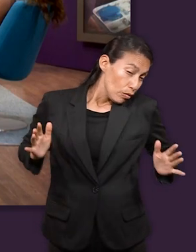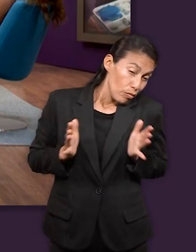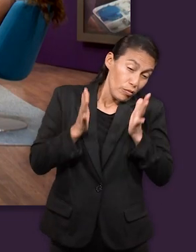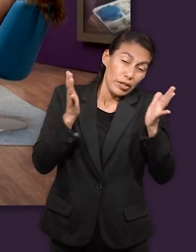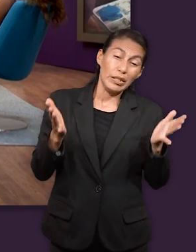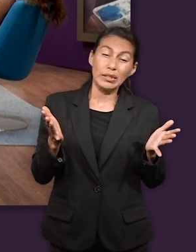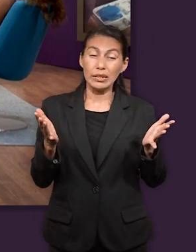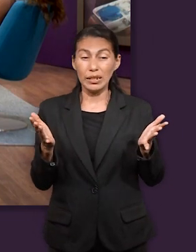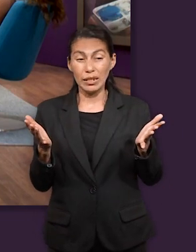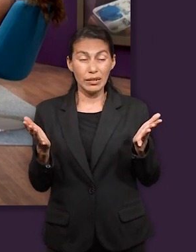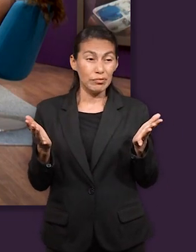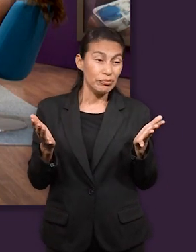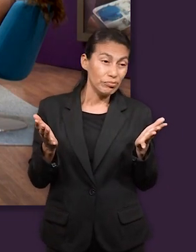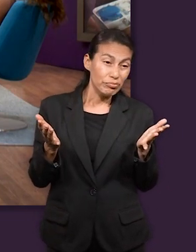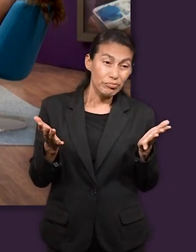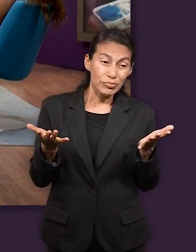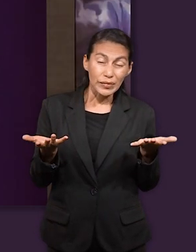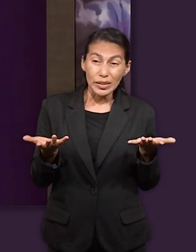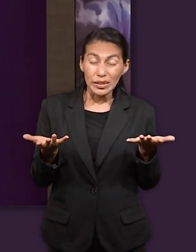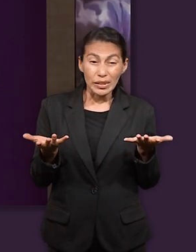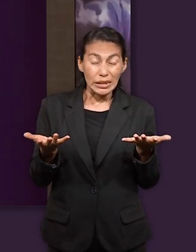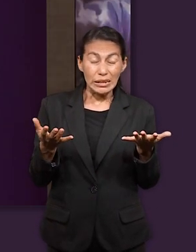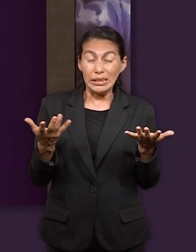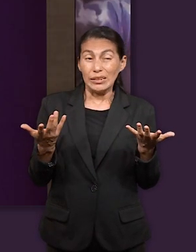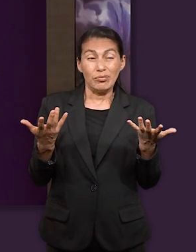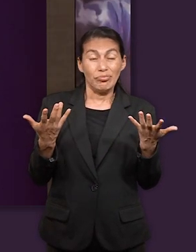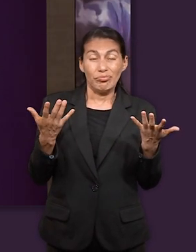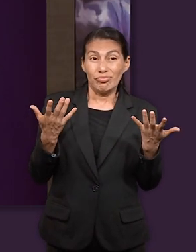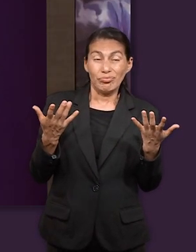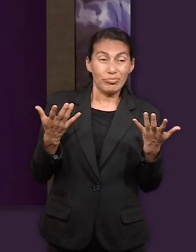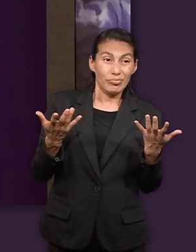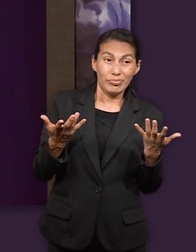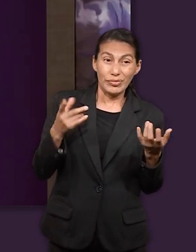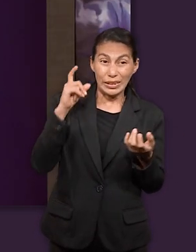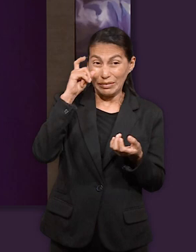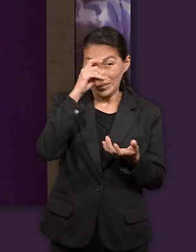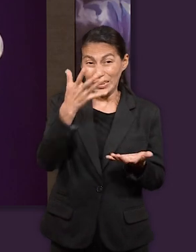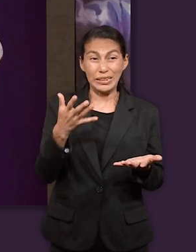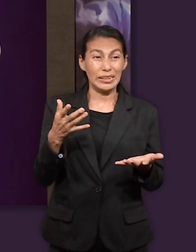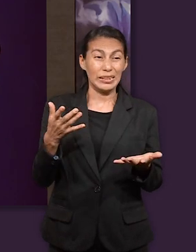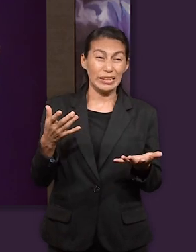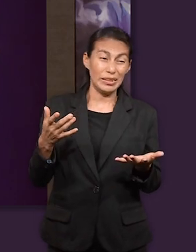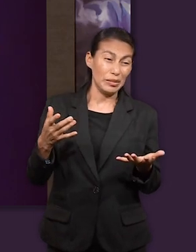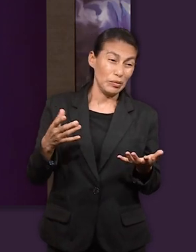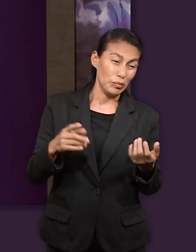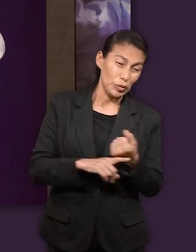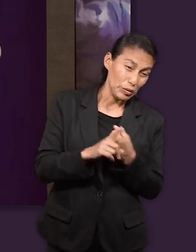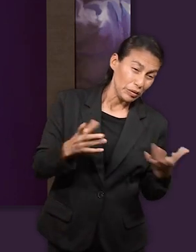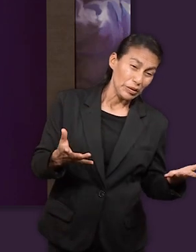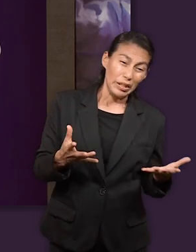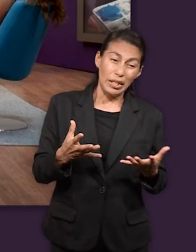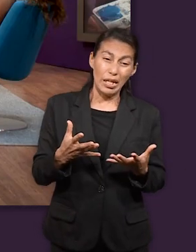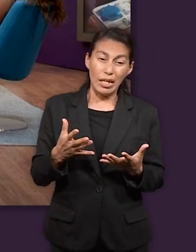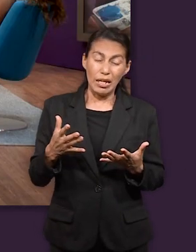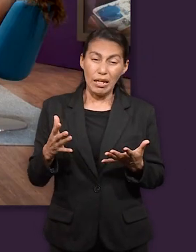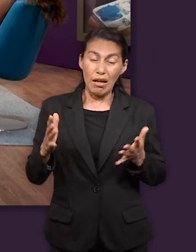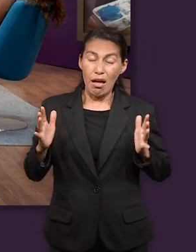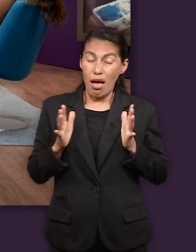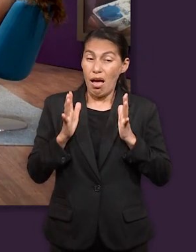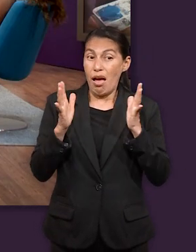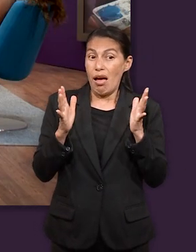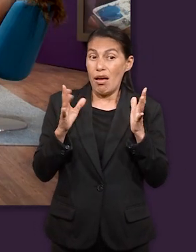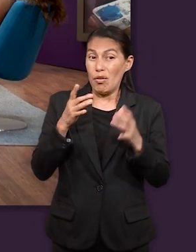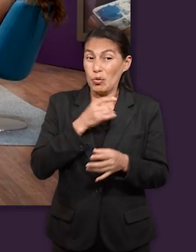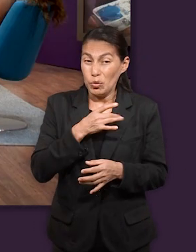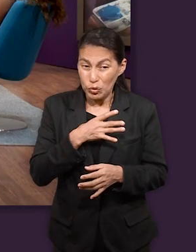encontrados de sorpresa de de admiración de arrepentimiento de dolor de